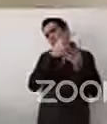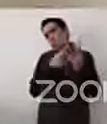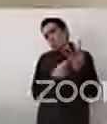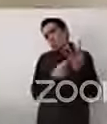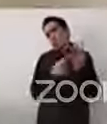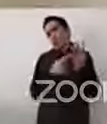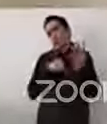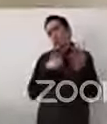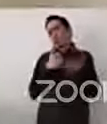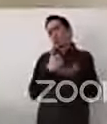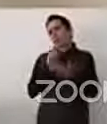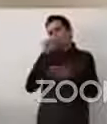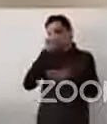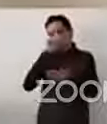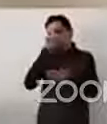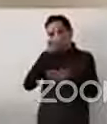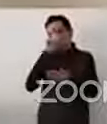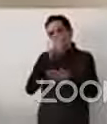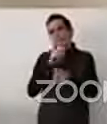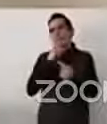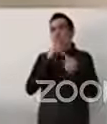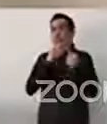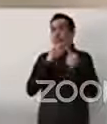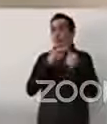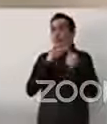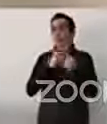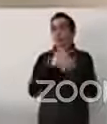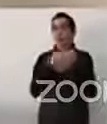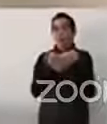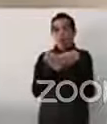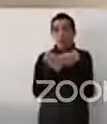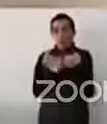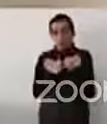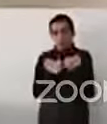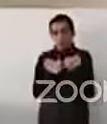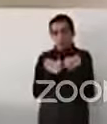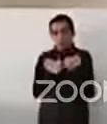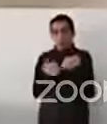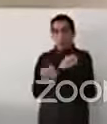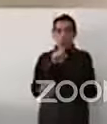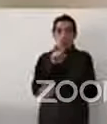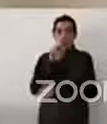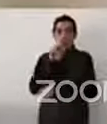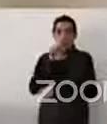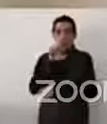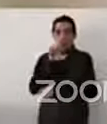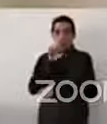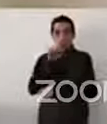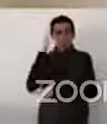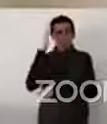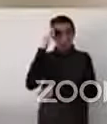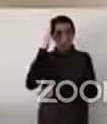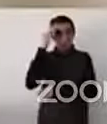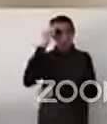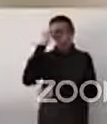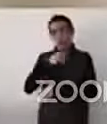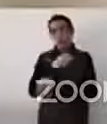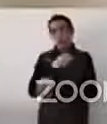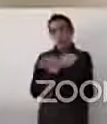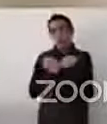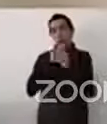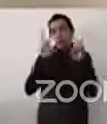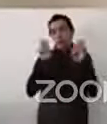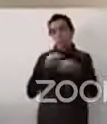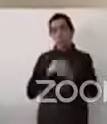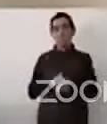incluir y bueno que ustedes son líderes como UNESCO en eso de incluir dentro de la educación formal